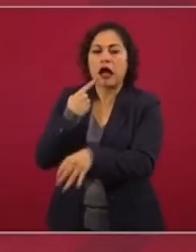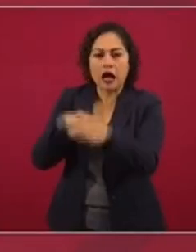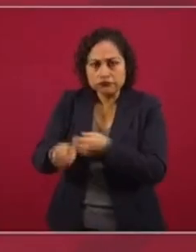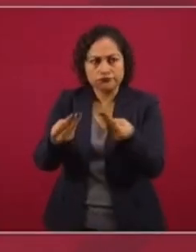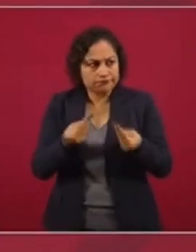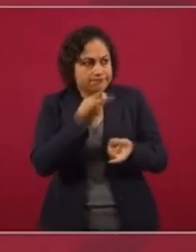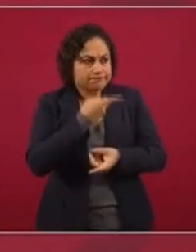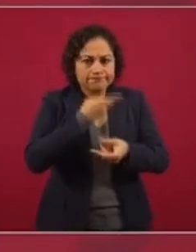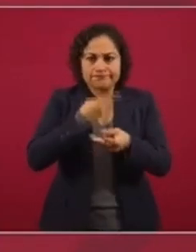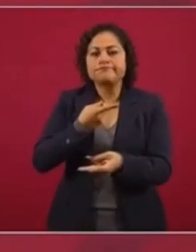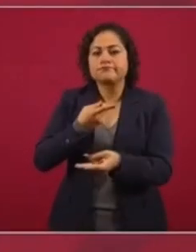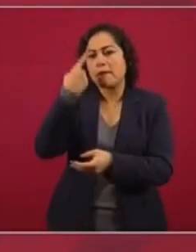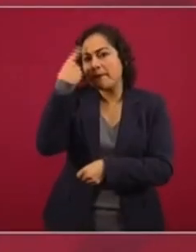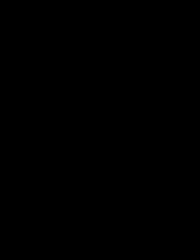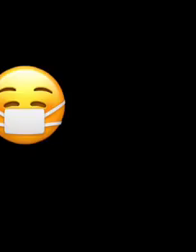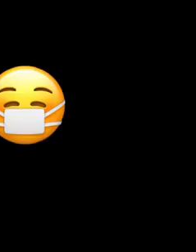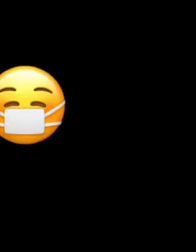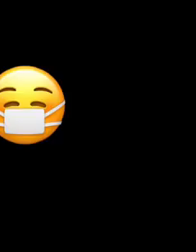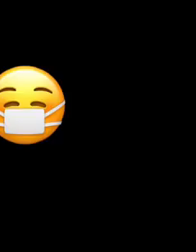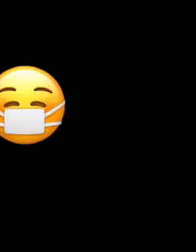influyentismo, a que no haya impunidad.